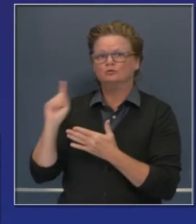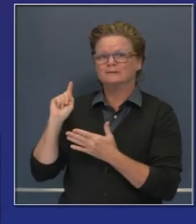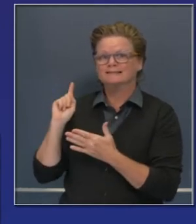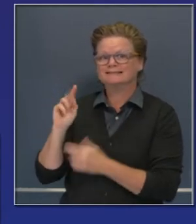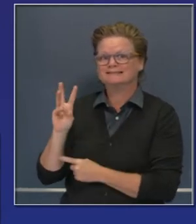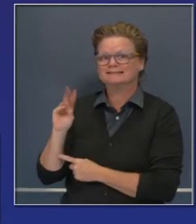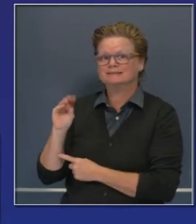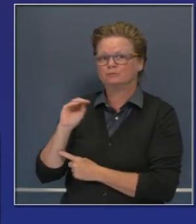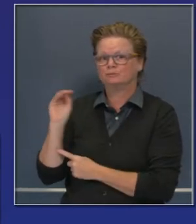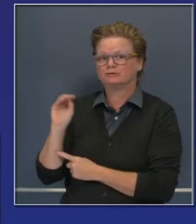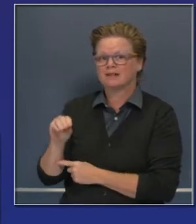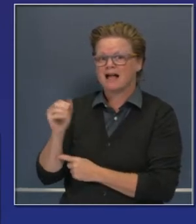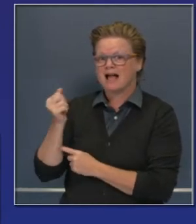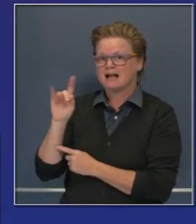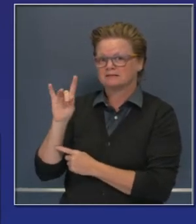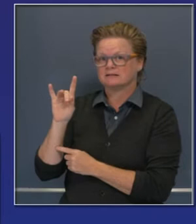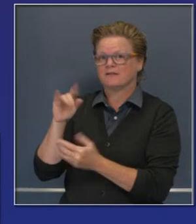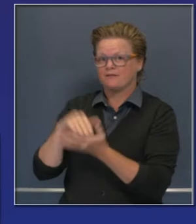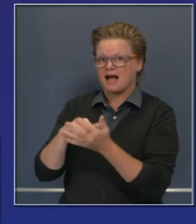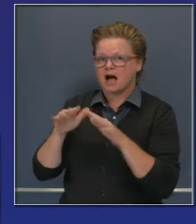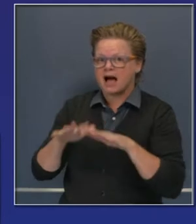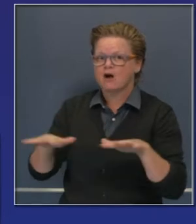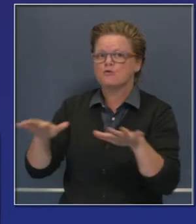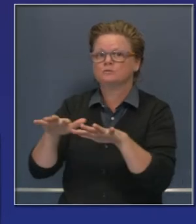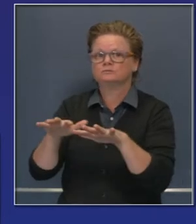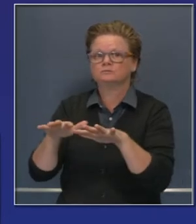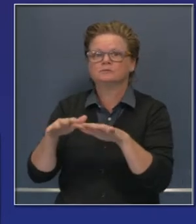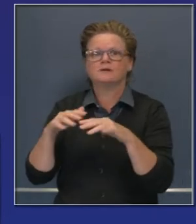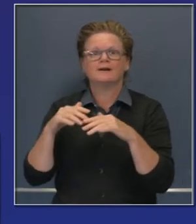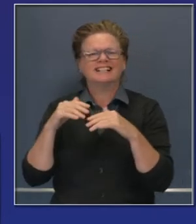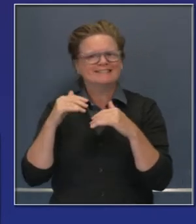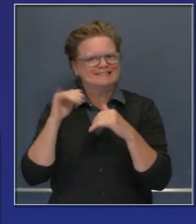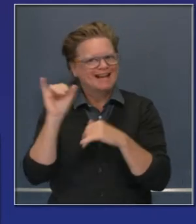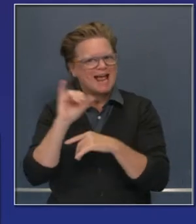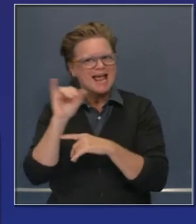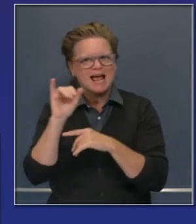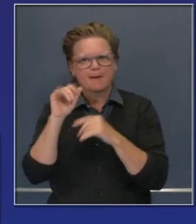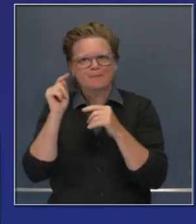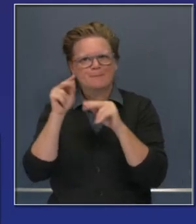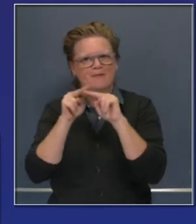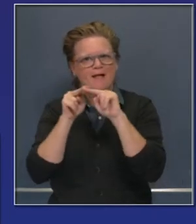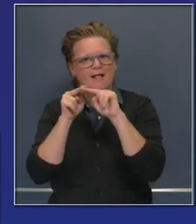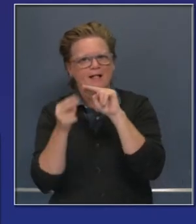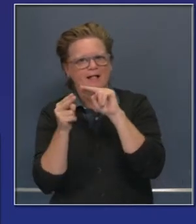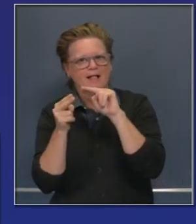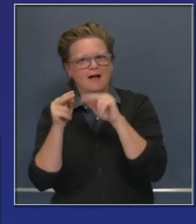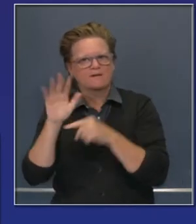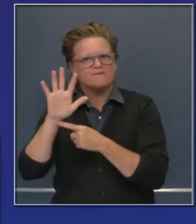% de contención. Ahora estamos a 59% de contención.